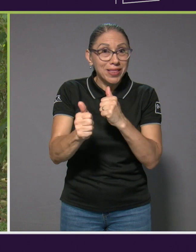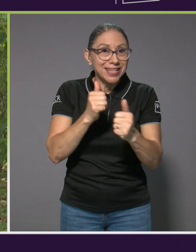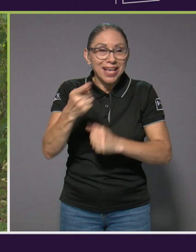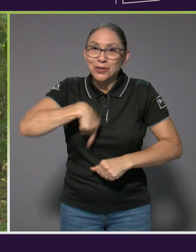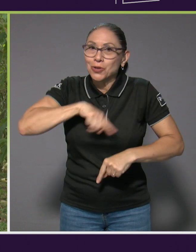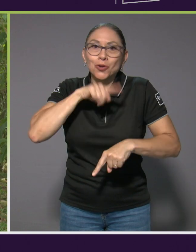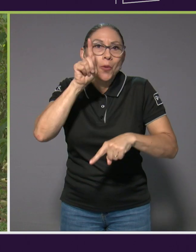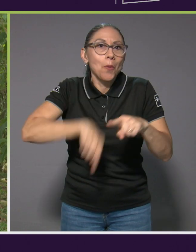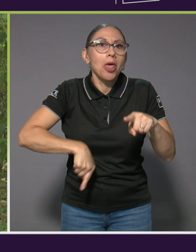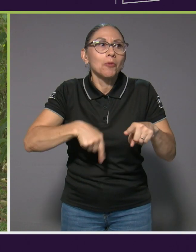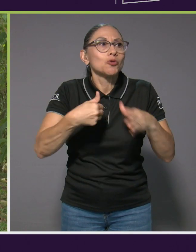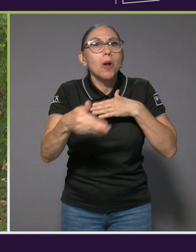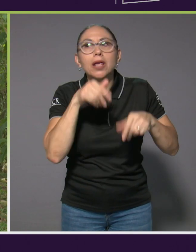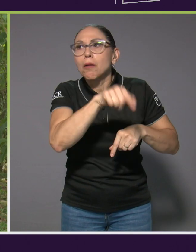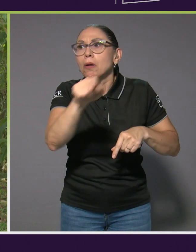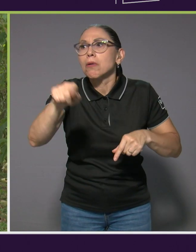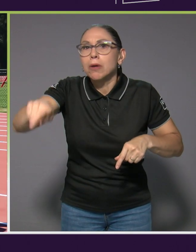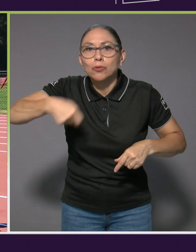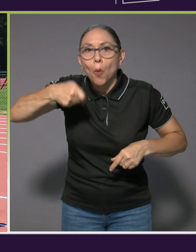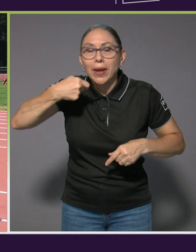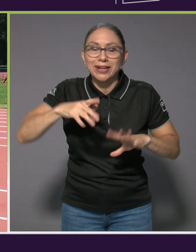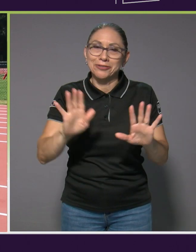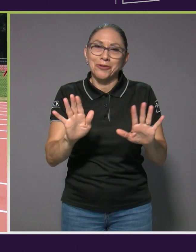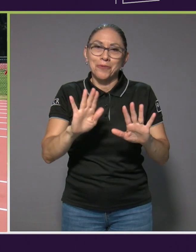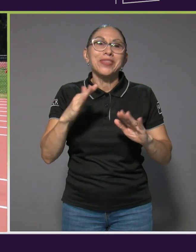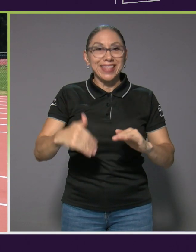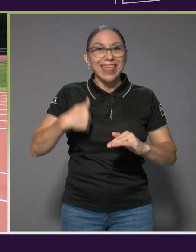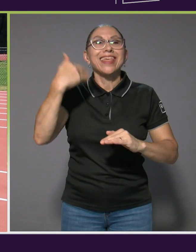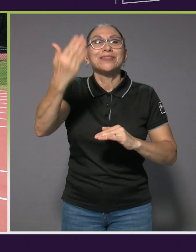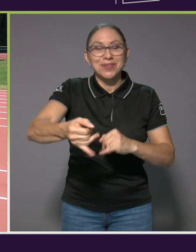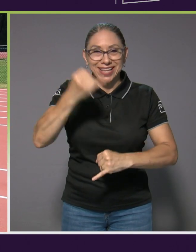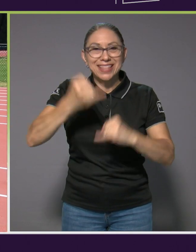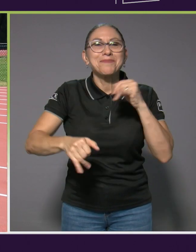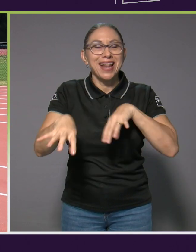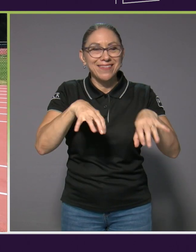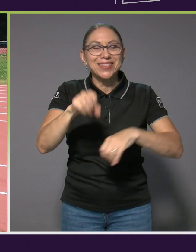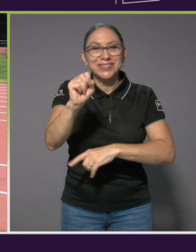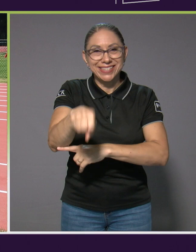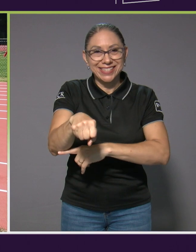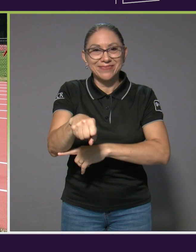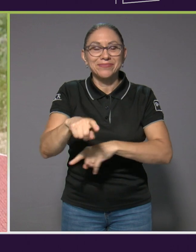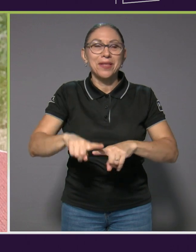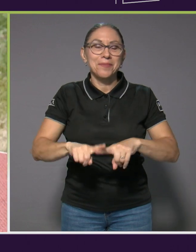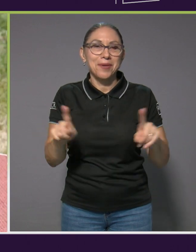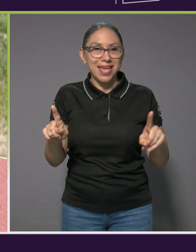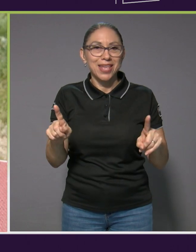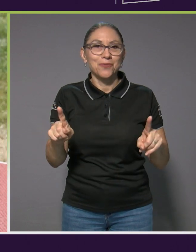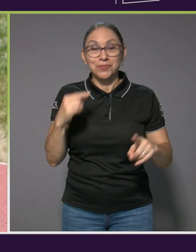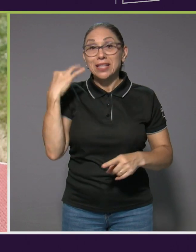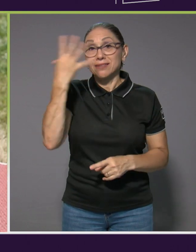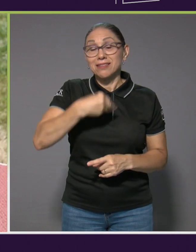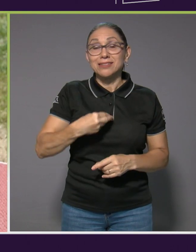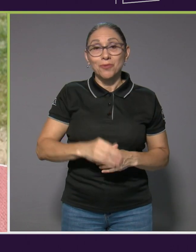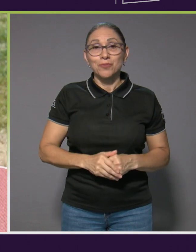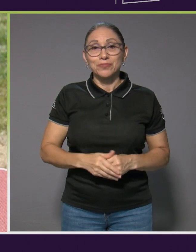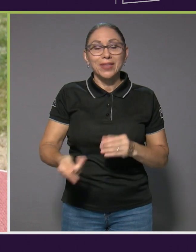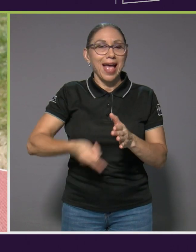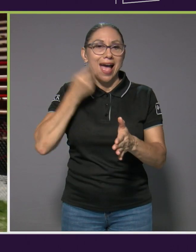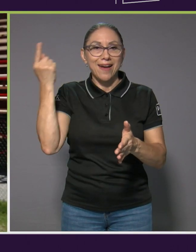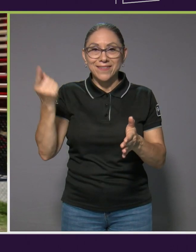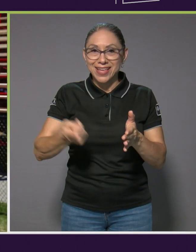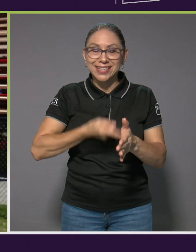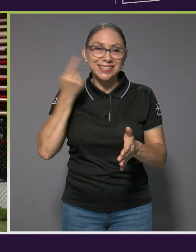cualquier cosa, hasta después del evento. Pero es lindísimo. A veces,